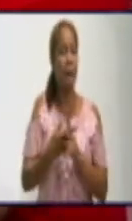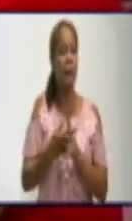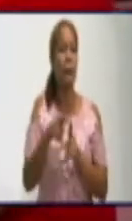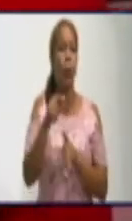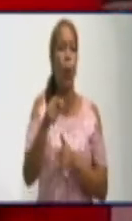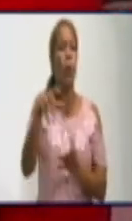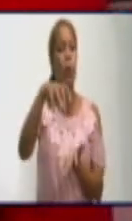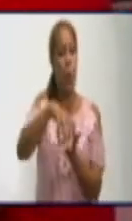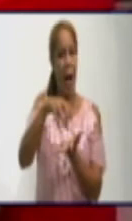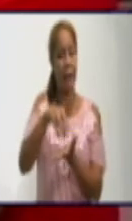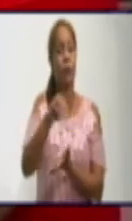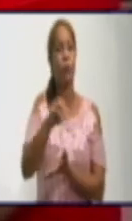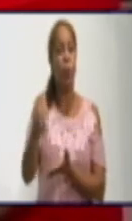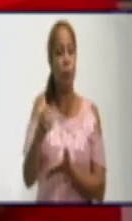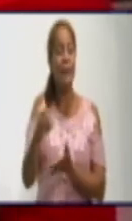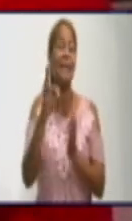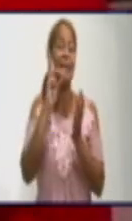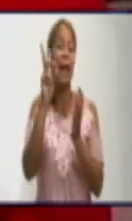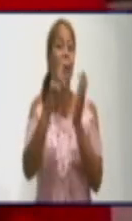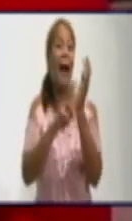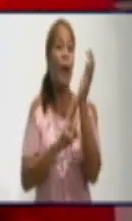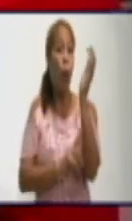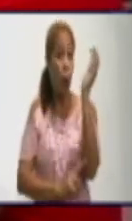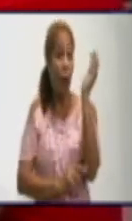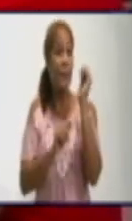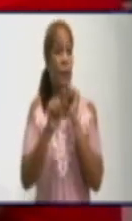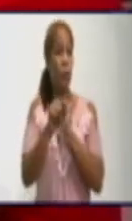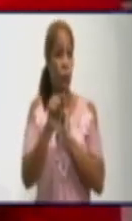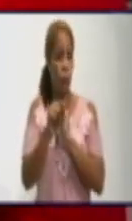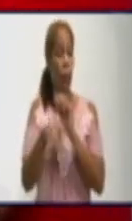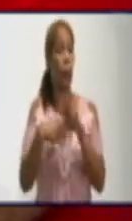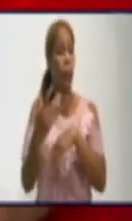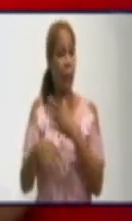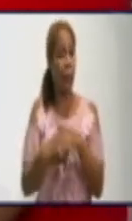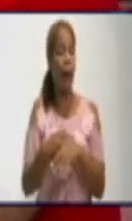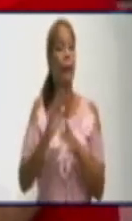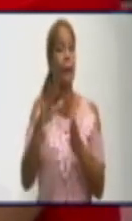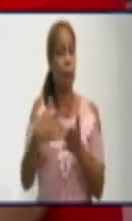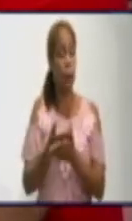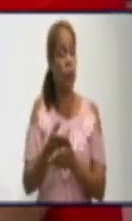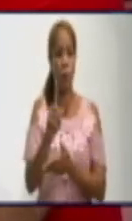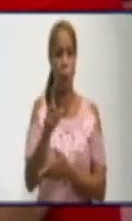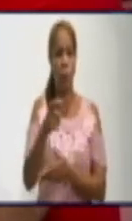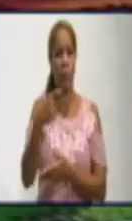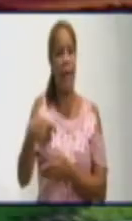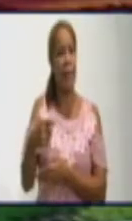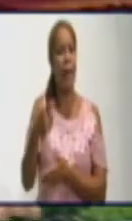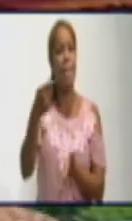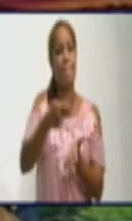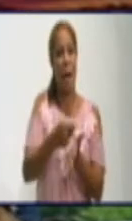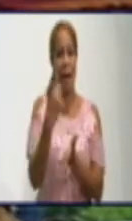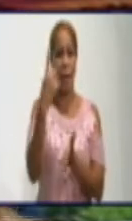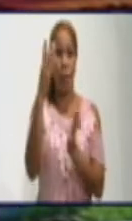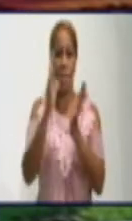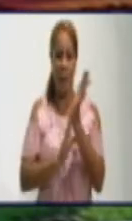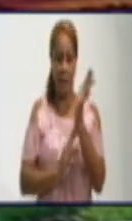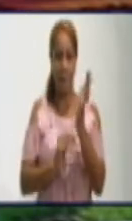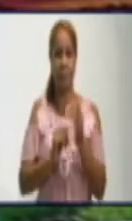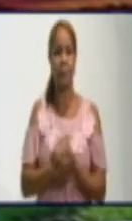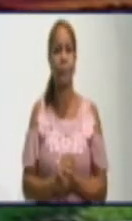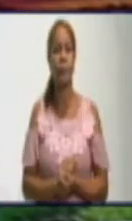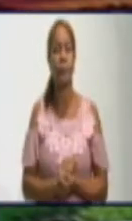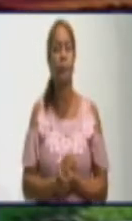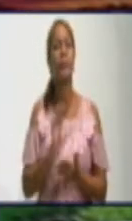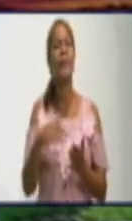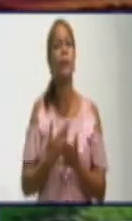y se puede paralizar el pago del servicio de ese mes a todo el que ha tenido esta situación. Situación, reparto de Alindo en